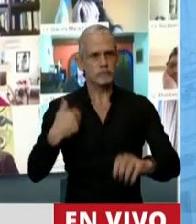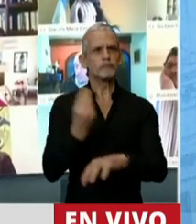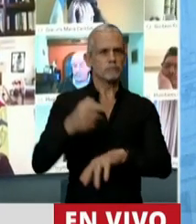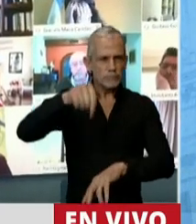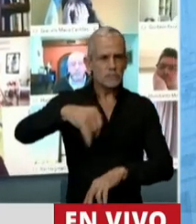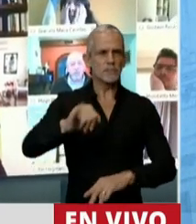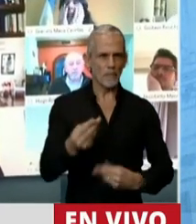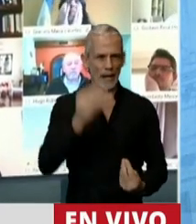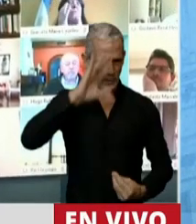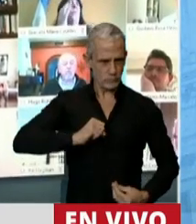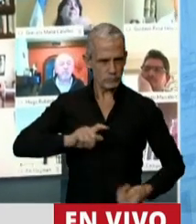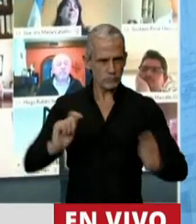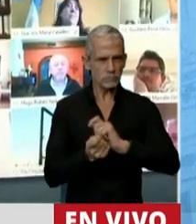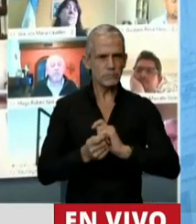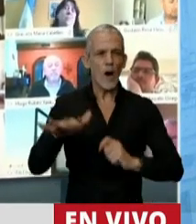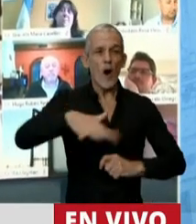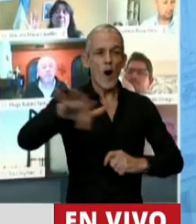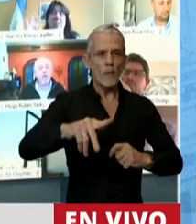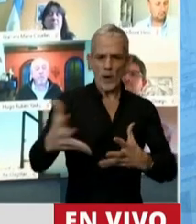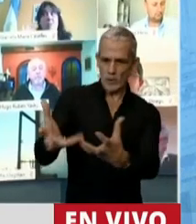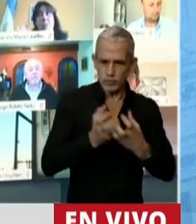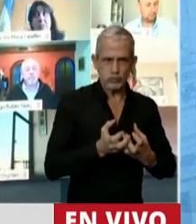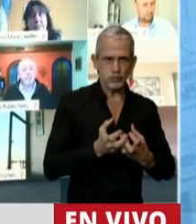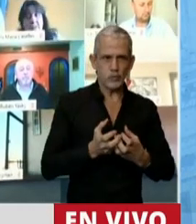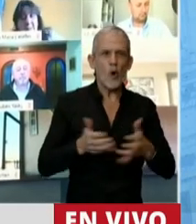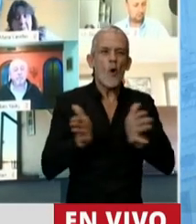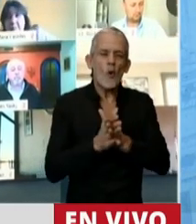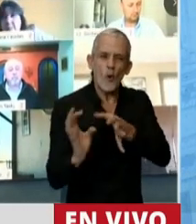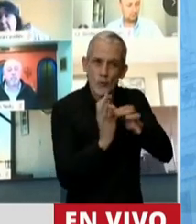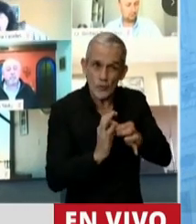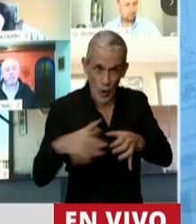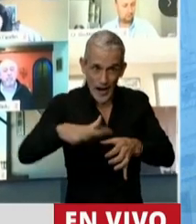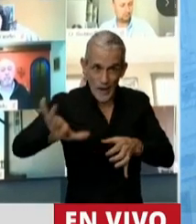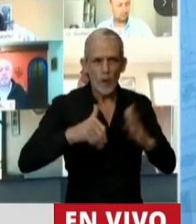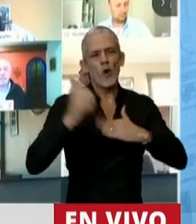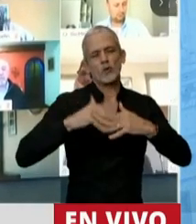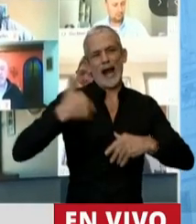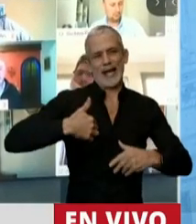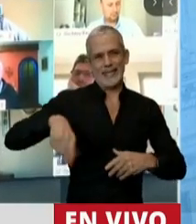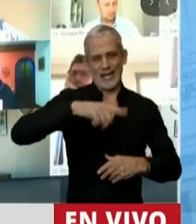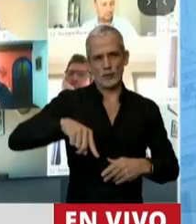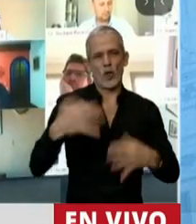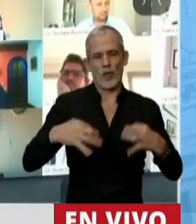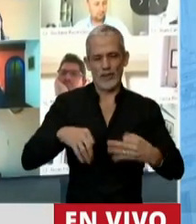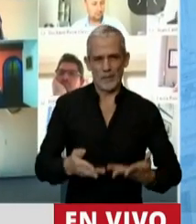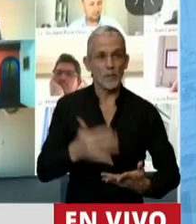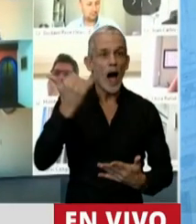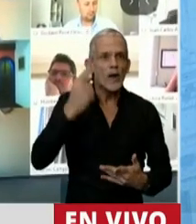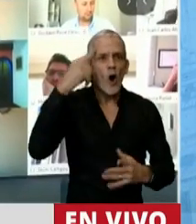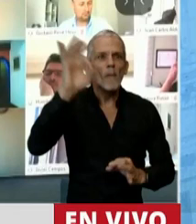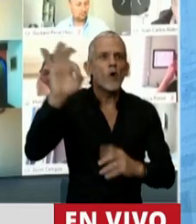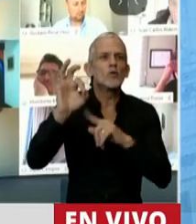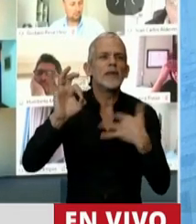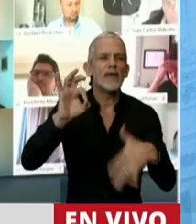Nosotros vinimos a abrazar a nuestro pueblo y con nuestro pueblo construir esa Argentina que nos merecemos. Tenemos una